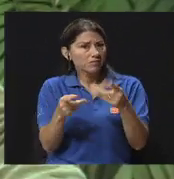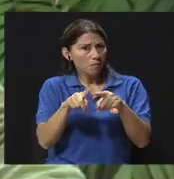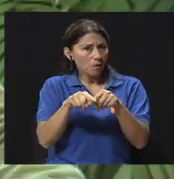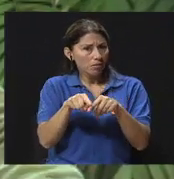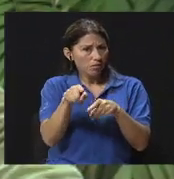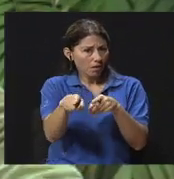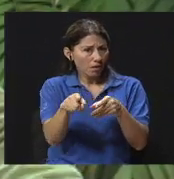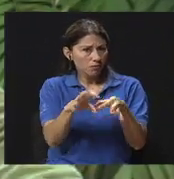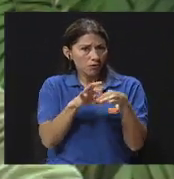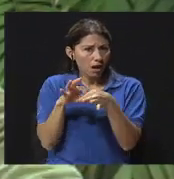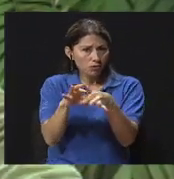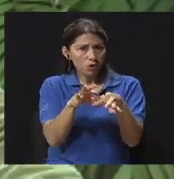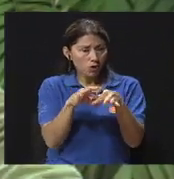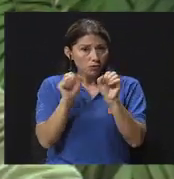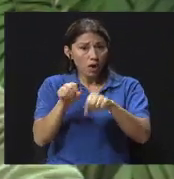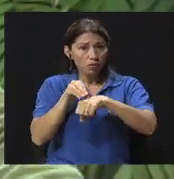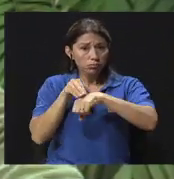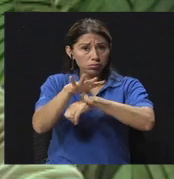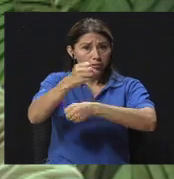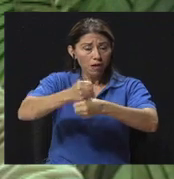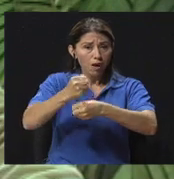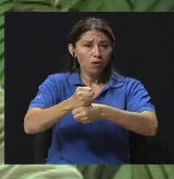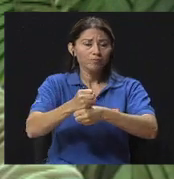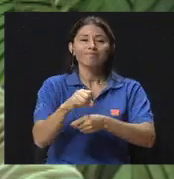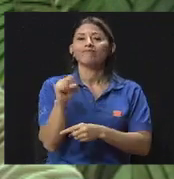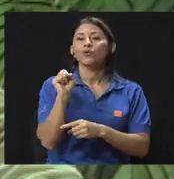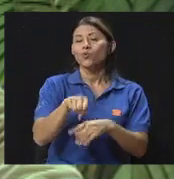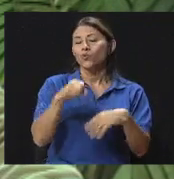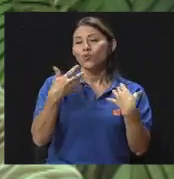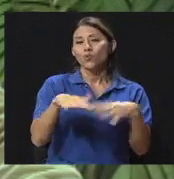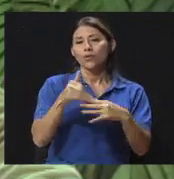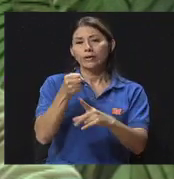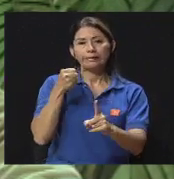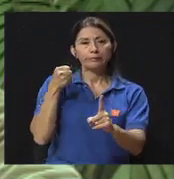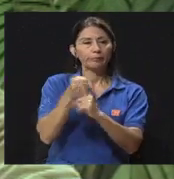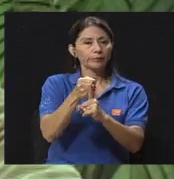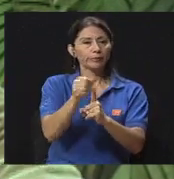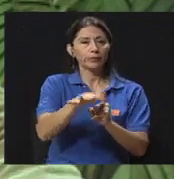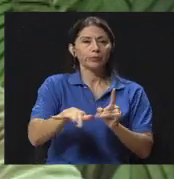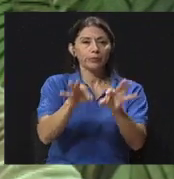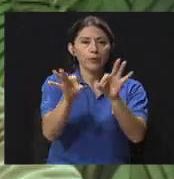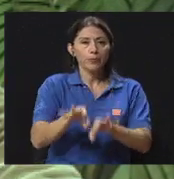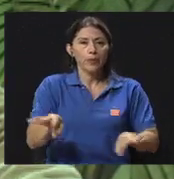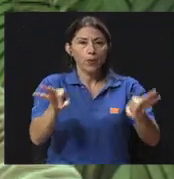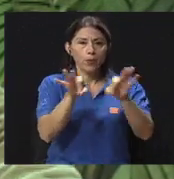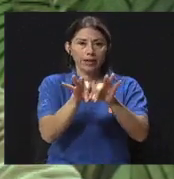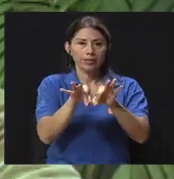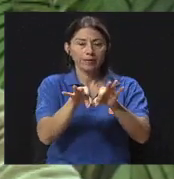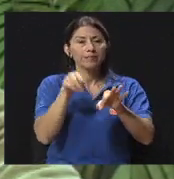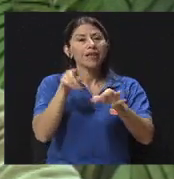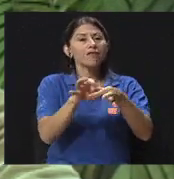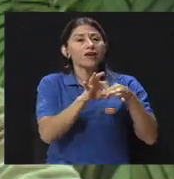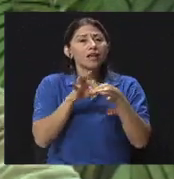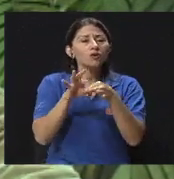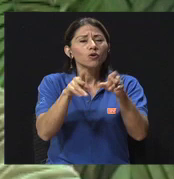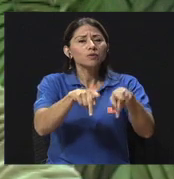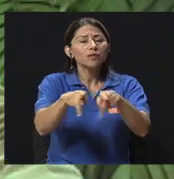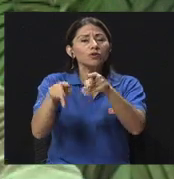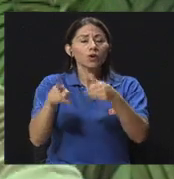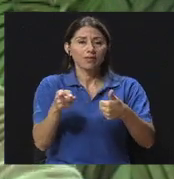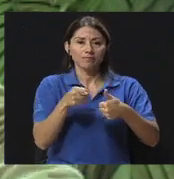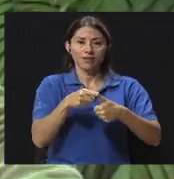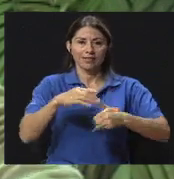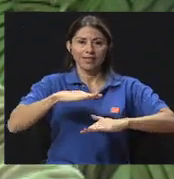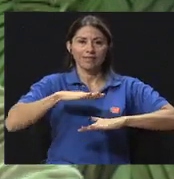interpersonales tienen un impacto fundamental dentro del ámbito laboral. Tiene que ver con satisfacción, tiene que ver con autenticidad,